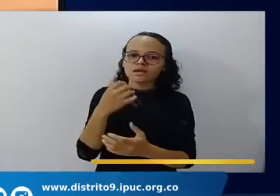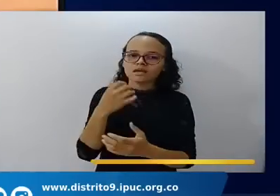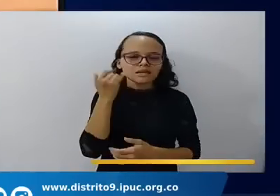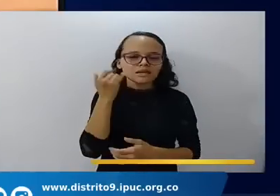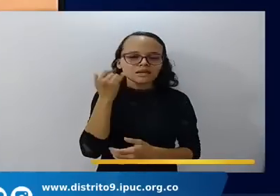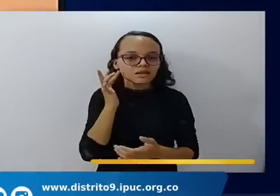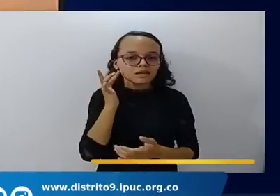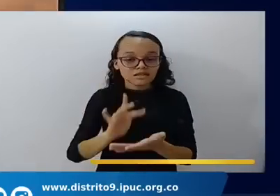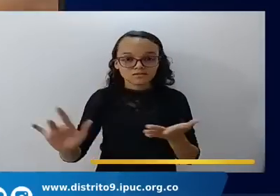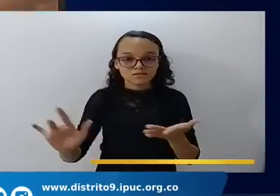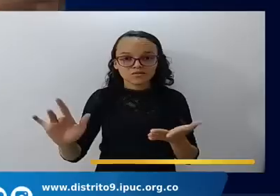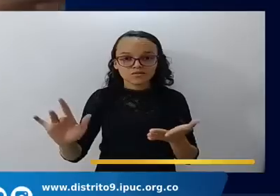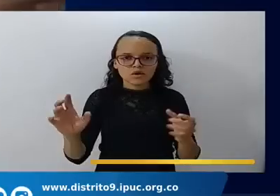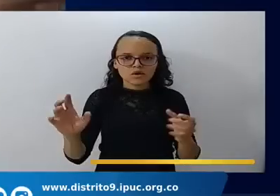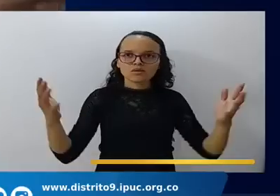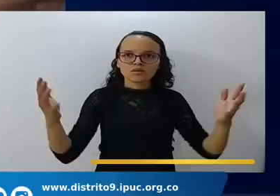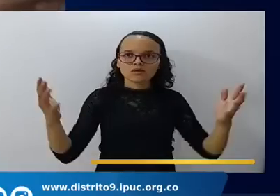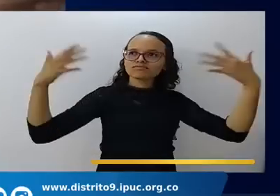Un clima